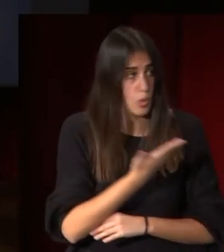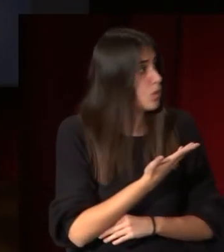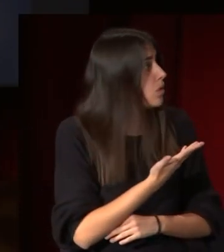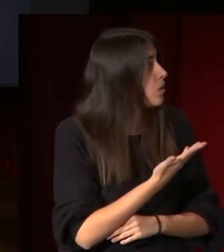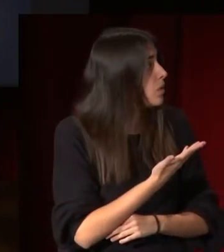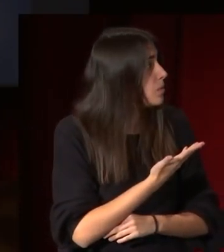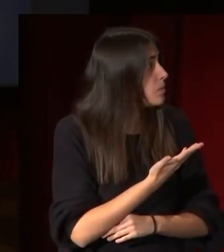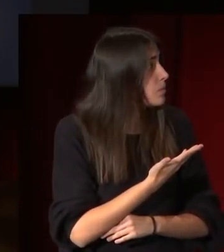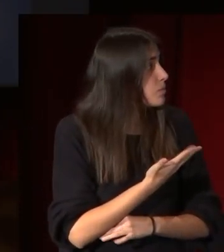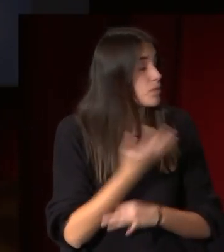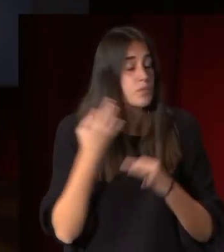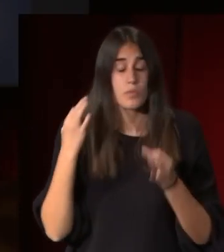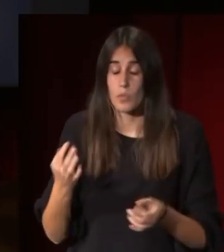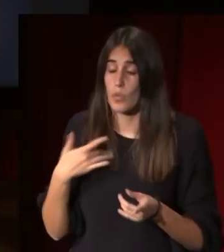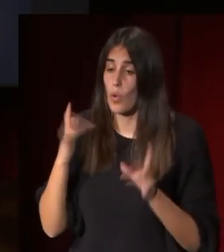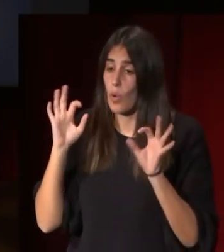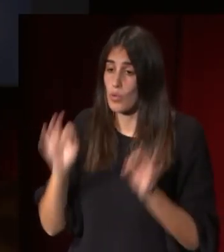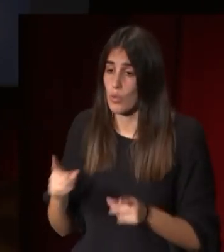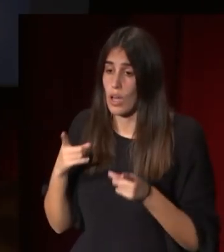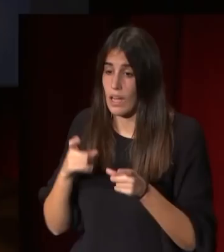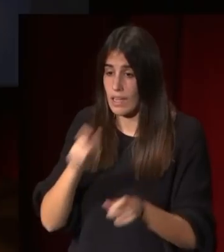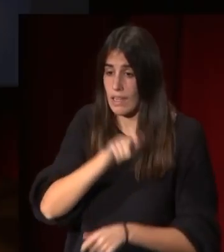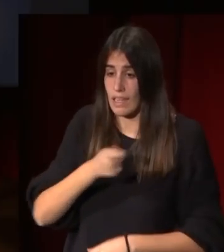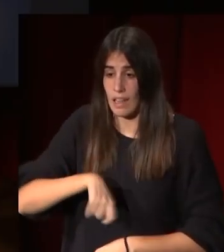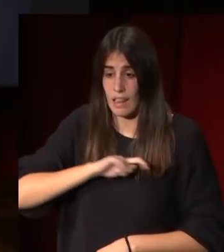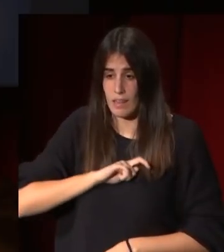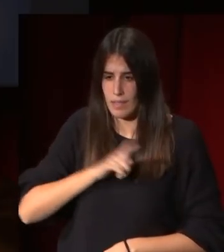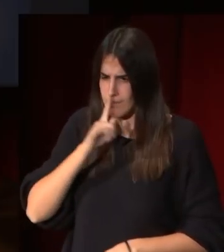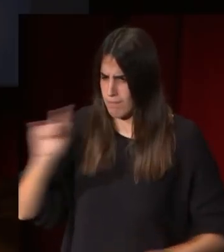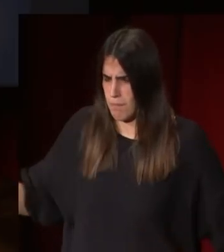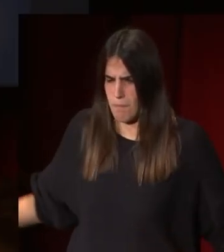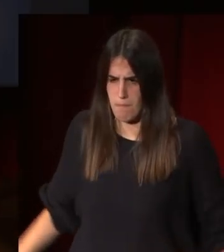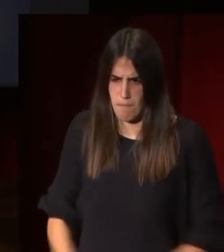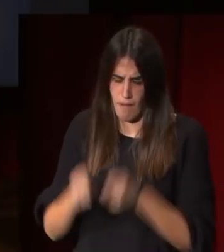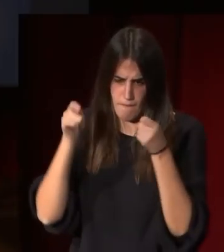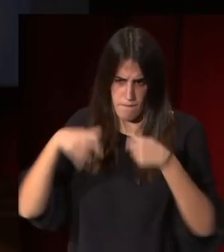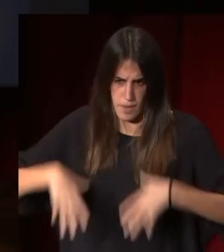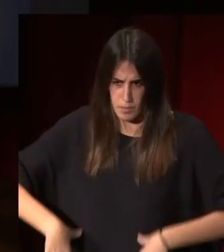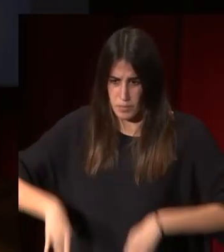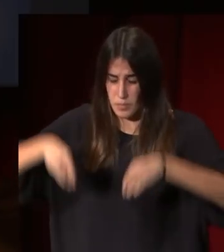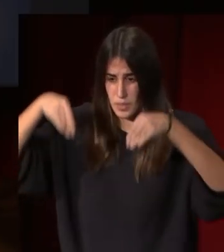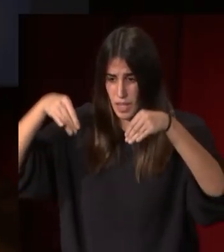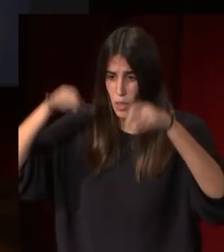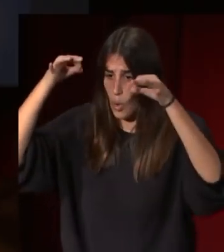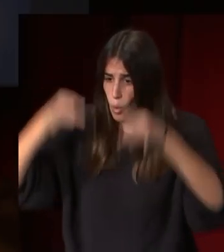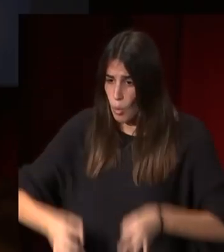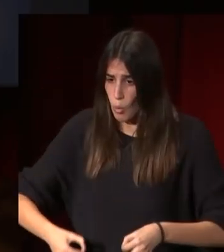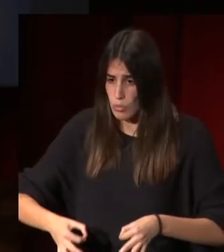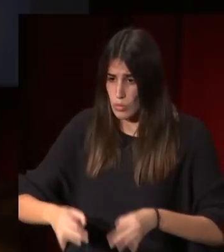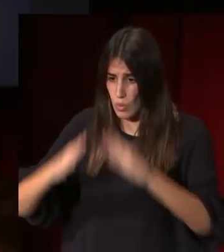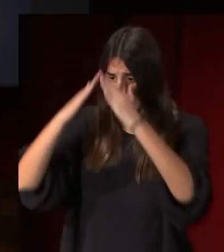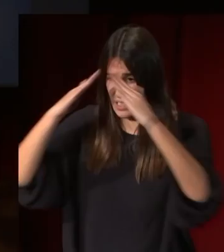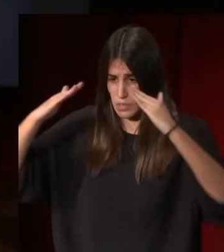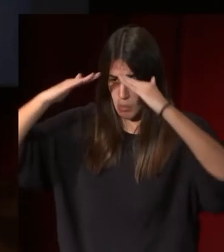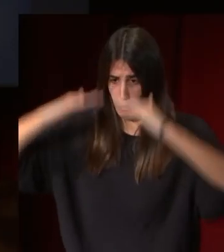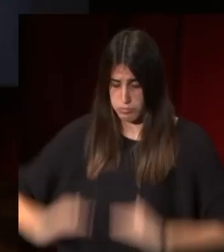cuando tiene lugar la guerra civil hay un destrozo muy grande del palacio caen parte de las techumbres